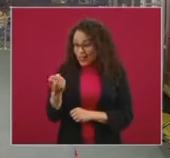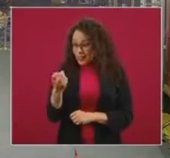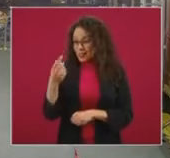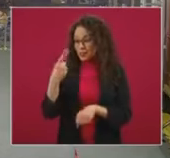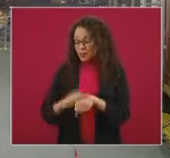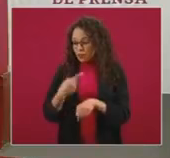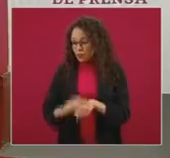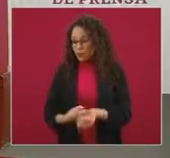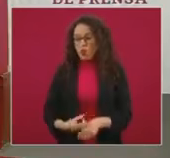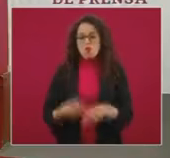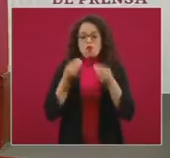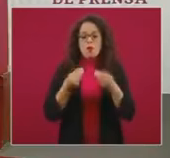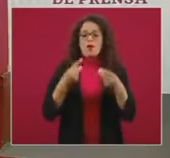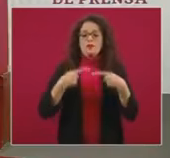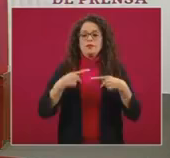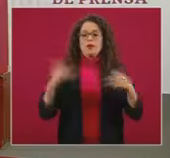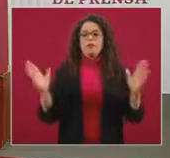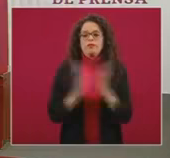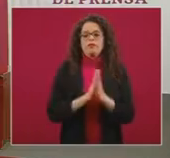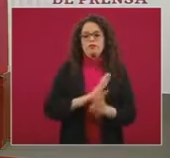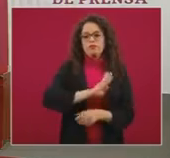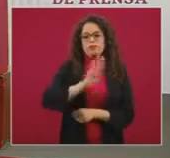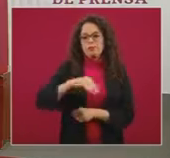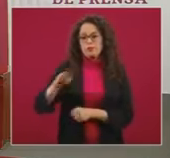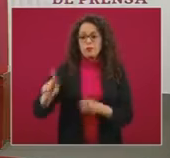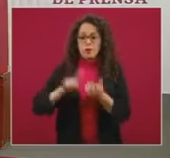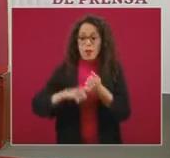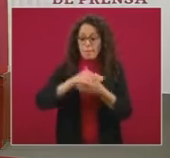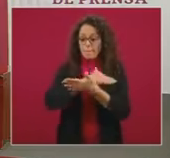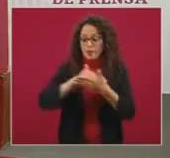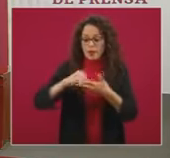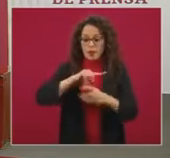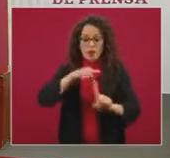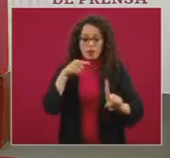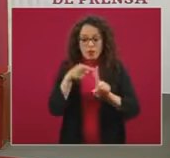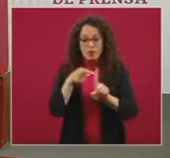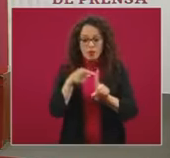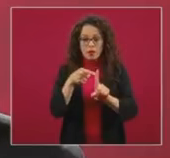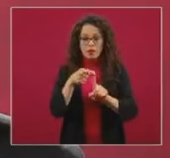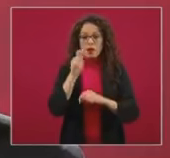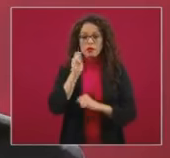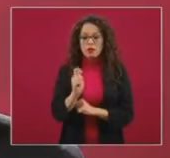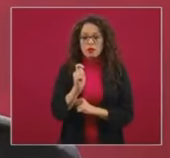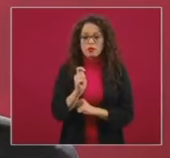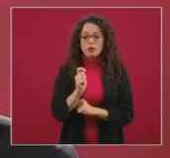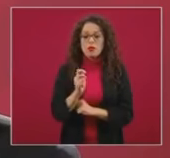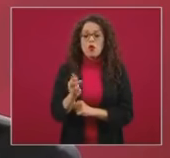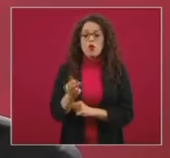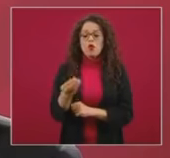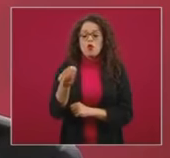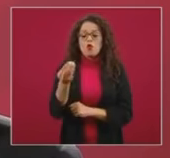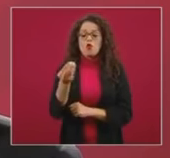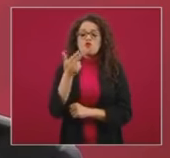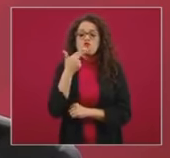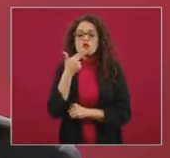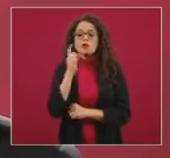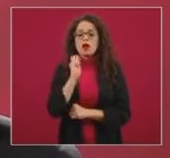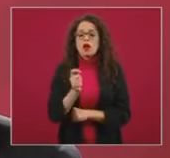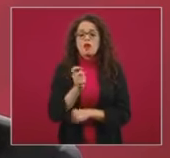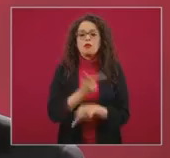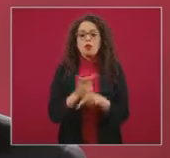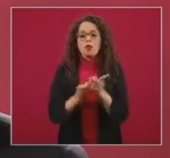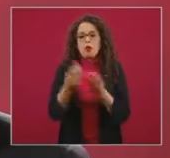la mitad de ella relacionada directa o indirectamente con el consumo de productos industrializados,